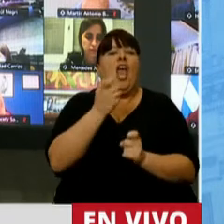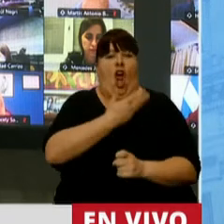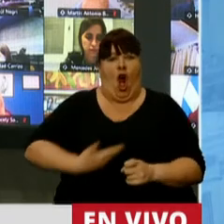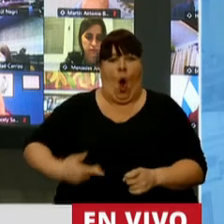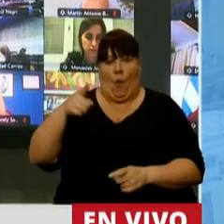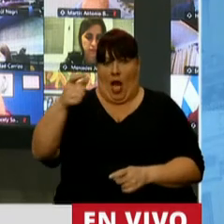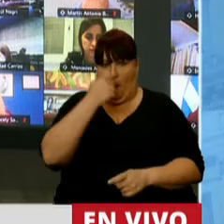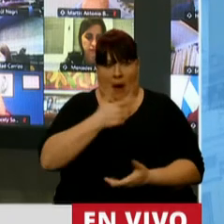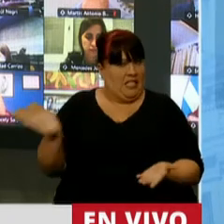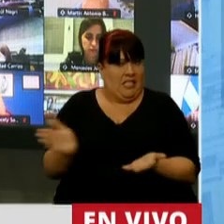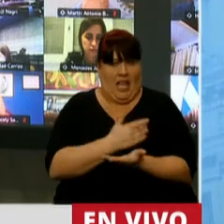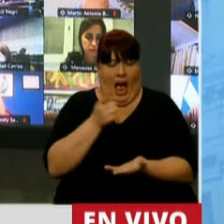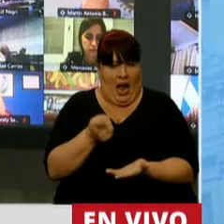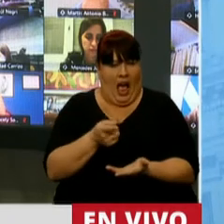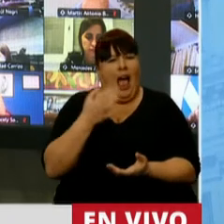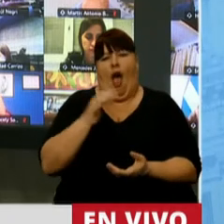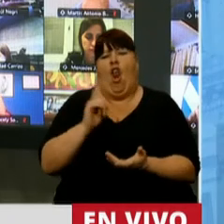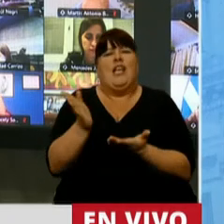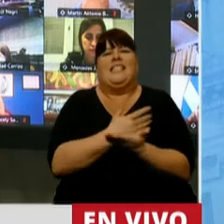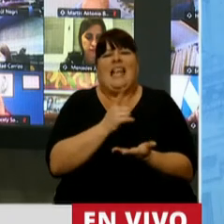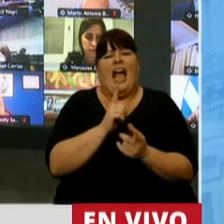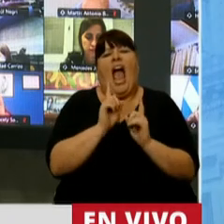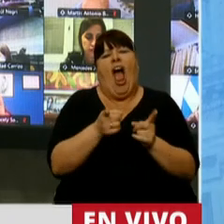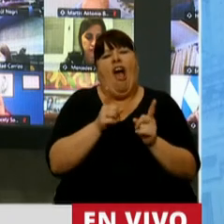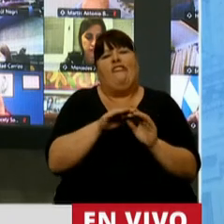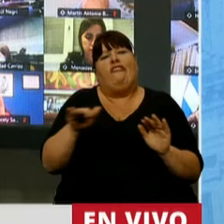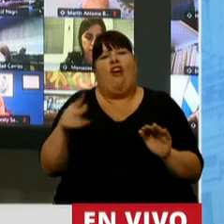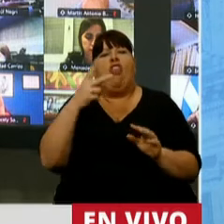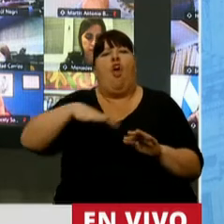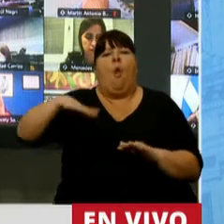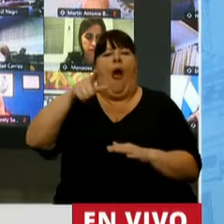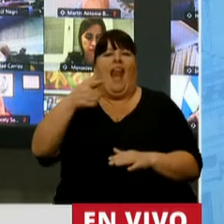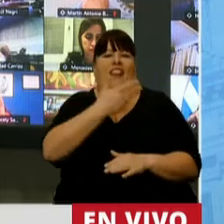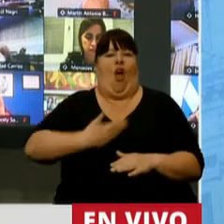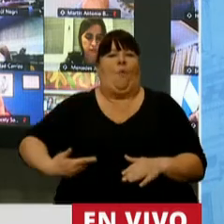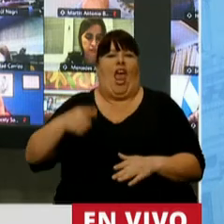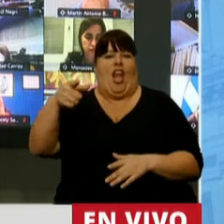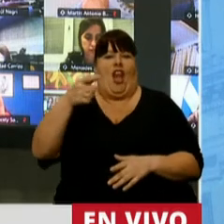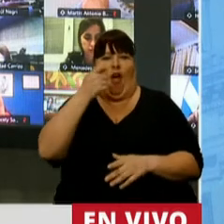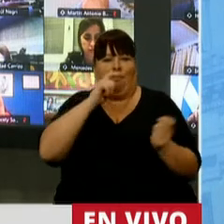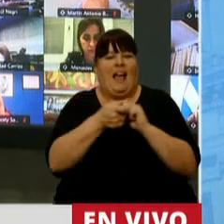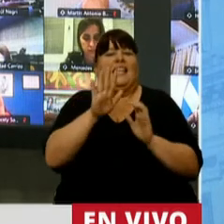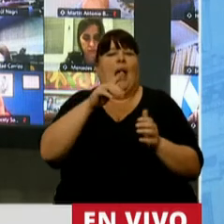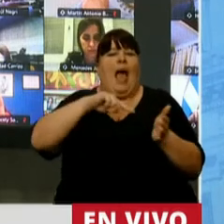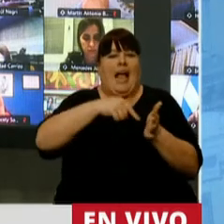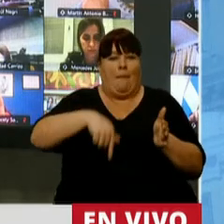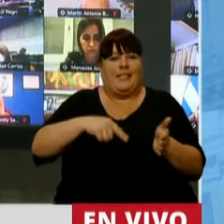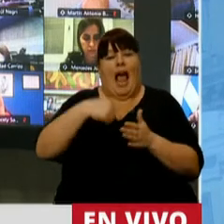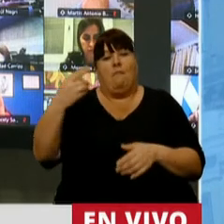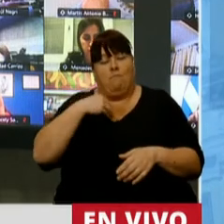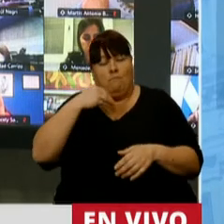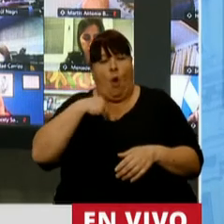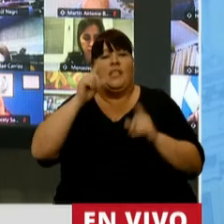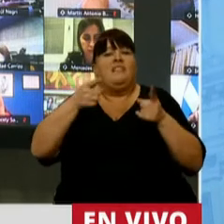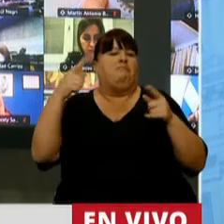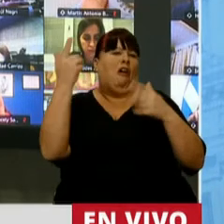gobierno de Cambiemos. En realidad no fue eliminado, se mantuvo para los dos distritos que gobernaba Cambiemos, que estaba en el AMPA, y